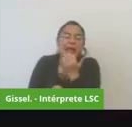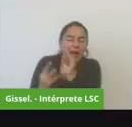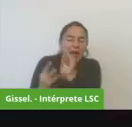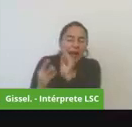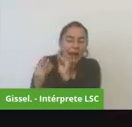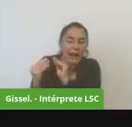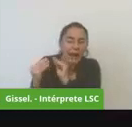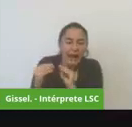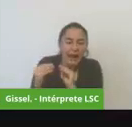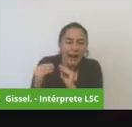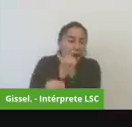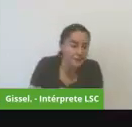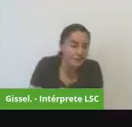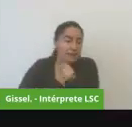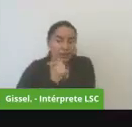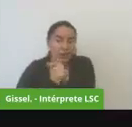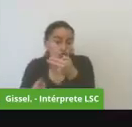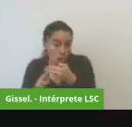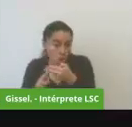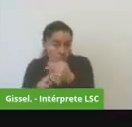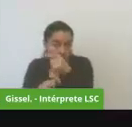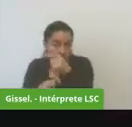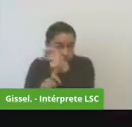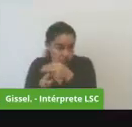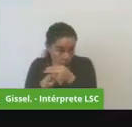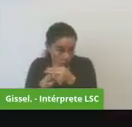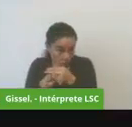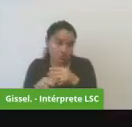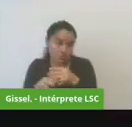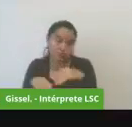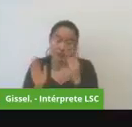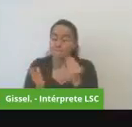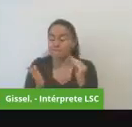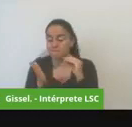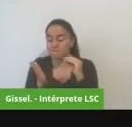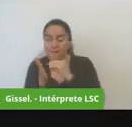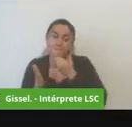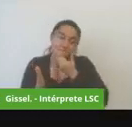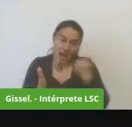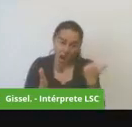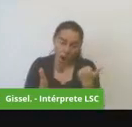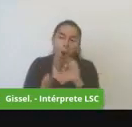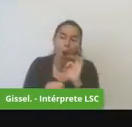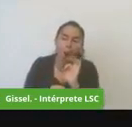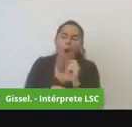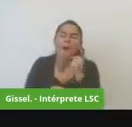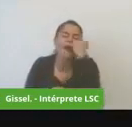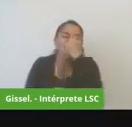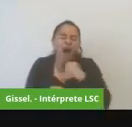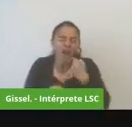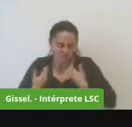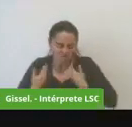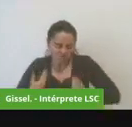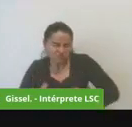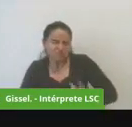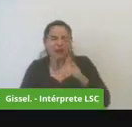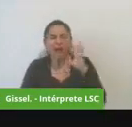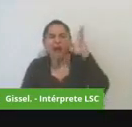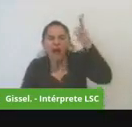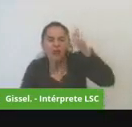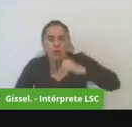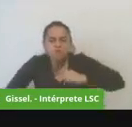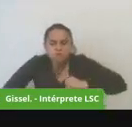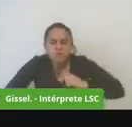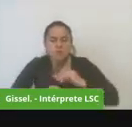si tenemos el nombre de la persona sería ideal si no pues una descripción física de la persona ese tipo de información es la que